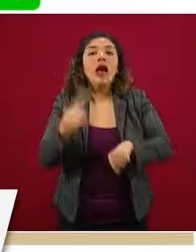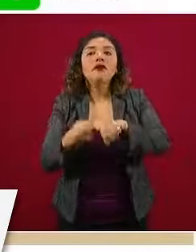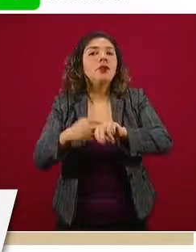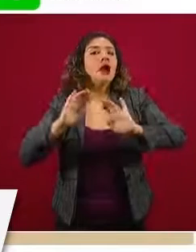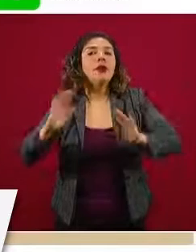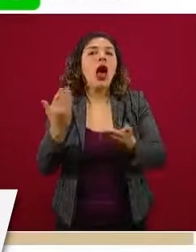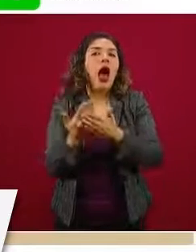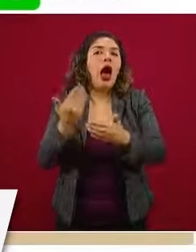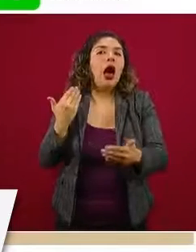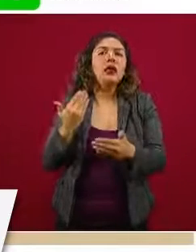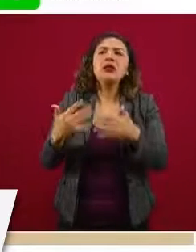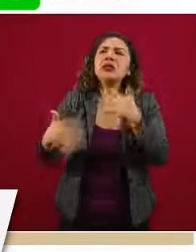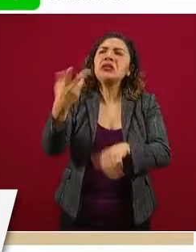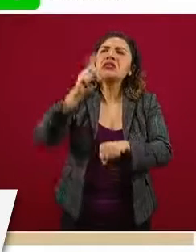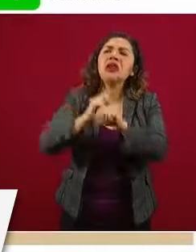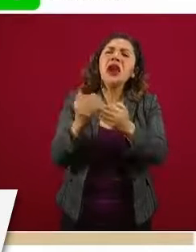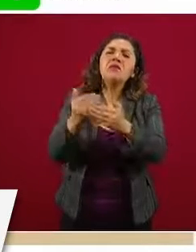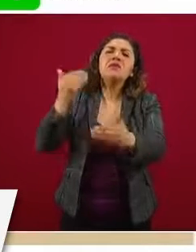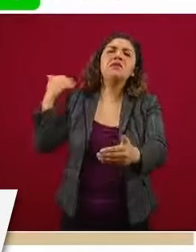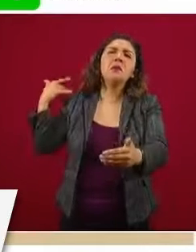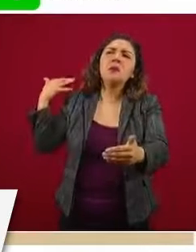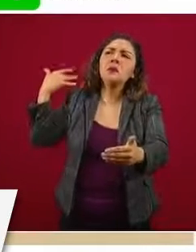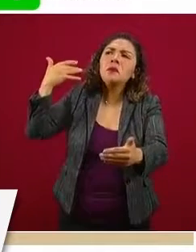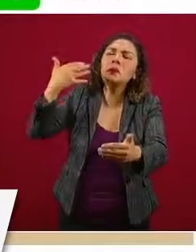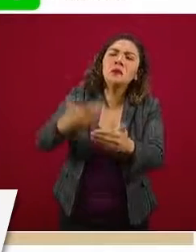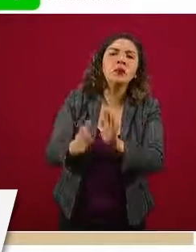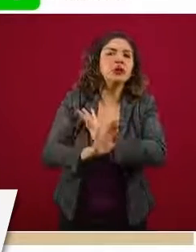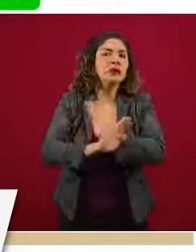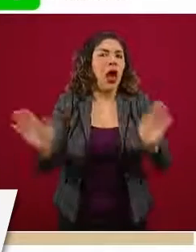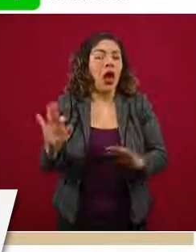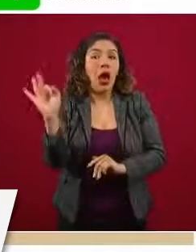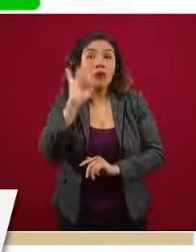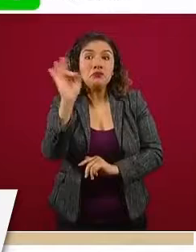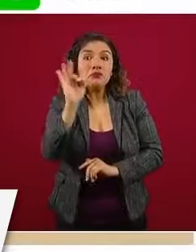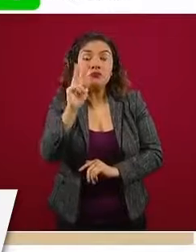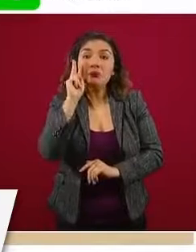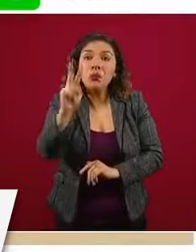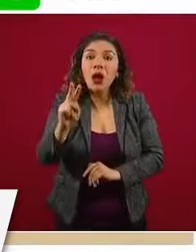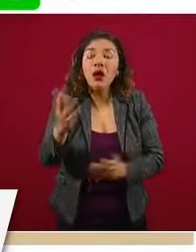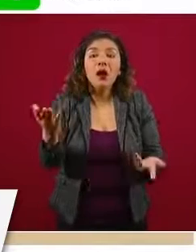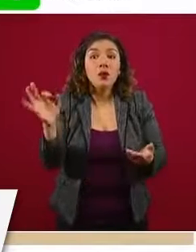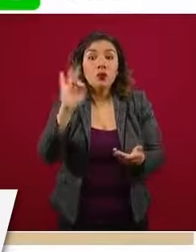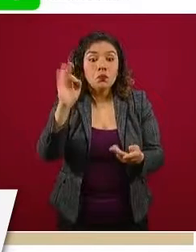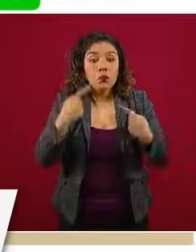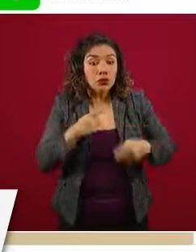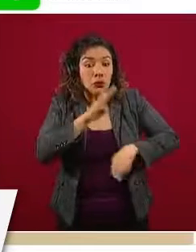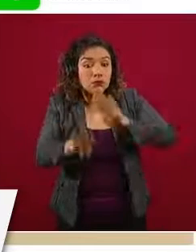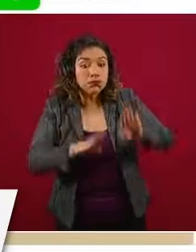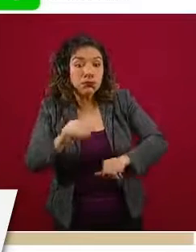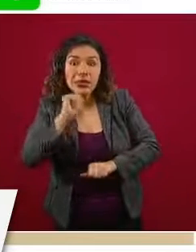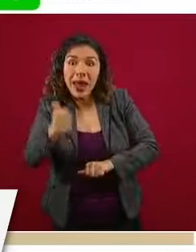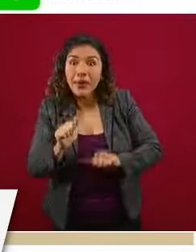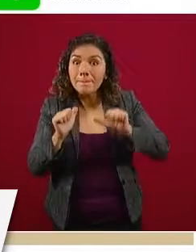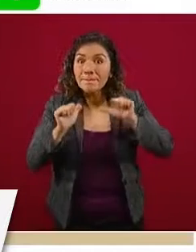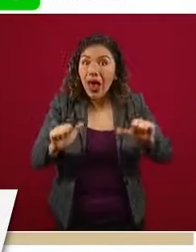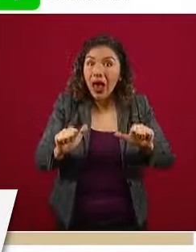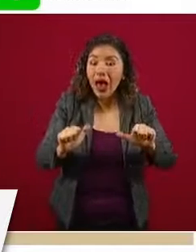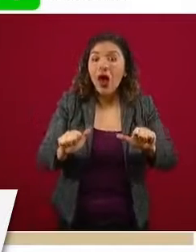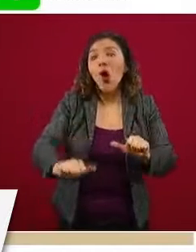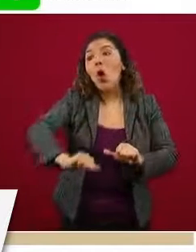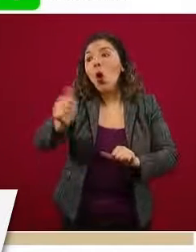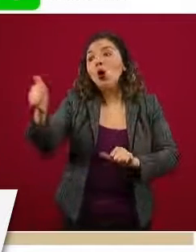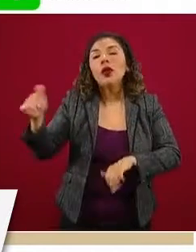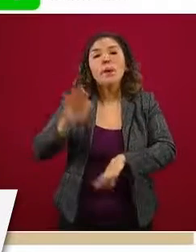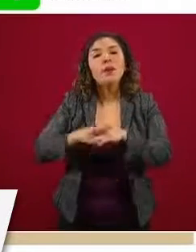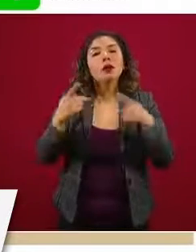tuvieron hace más de 15 días y si no ocurrió, lo que es más lamentable que fallezcan, las demás